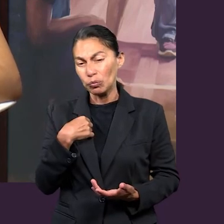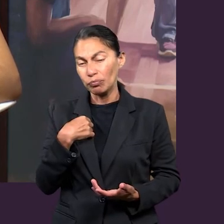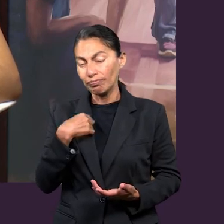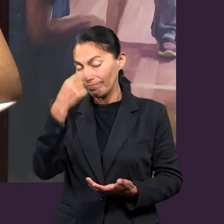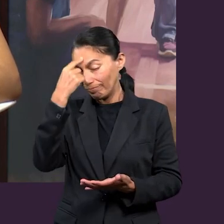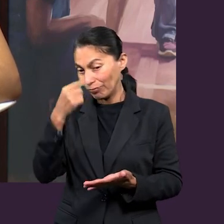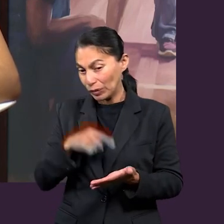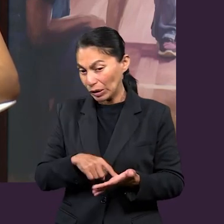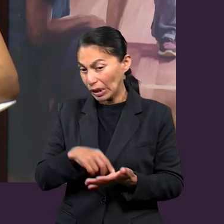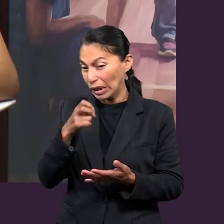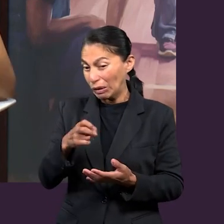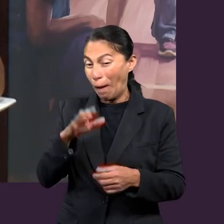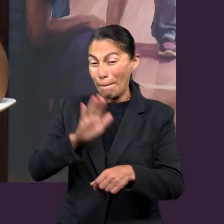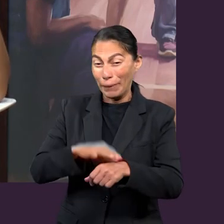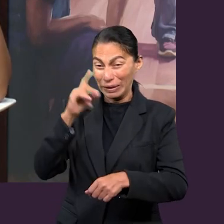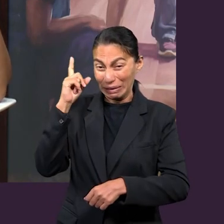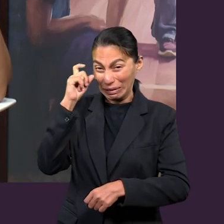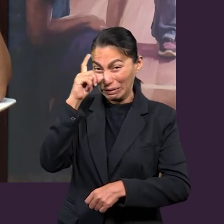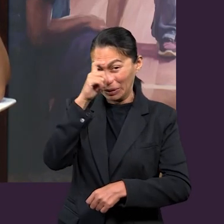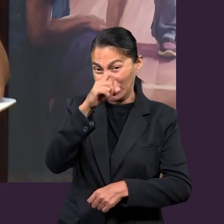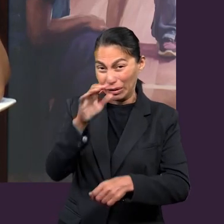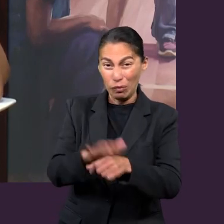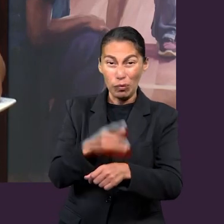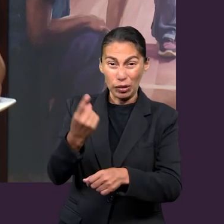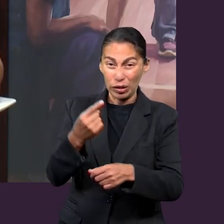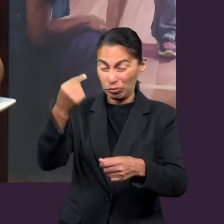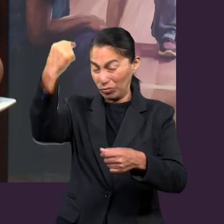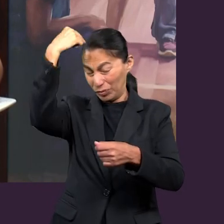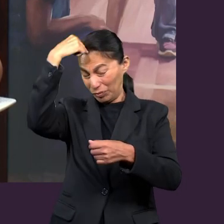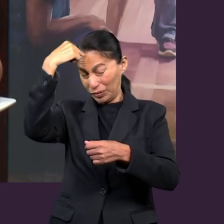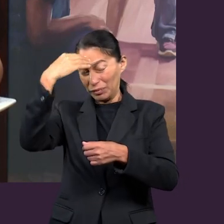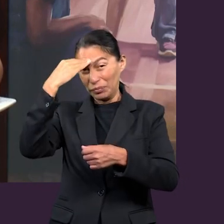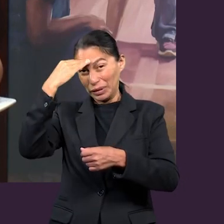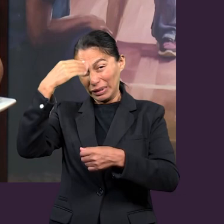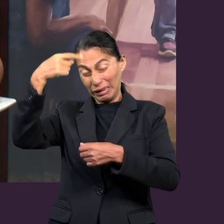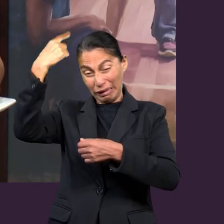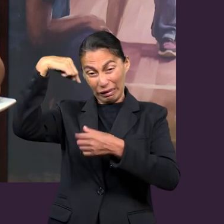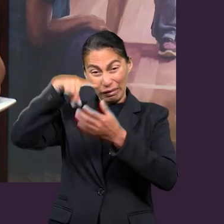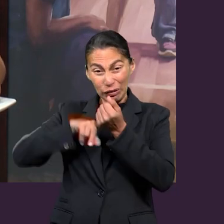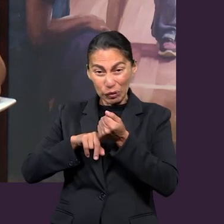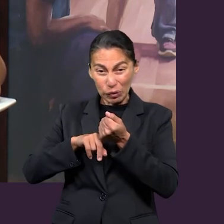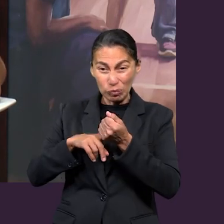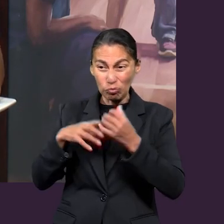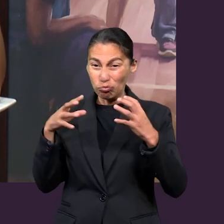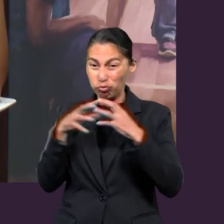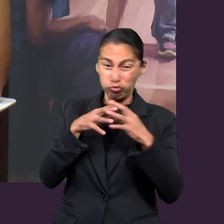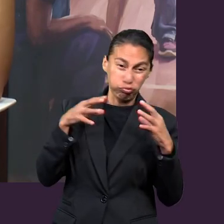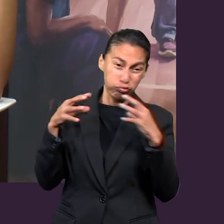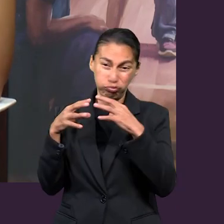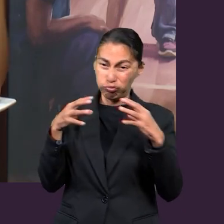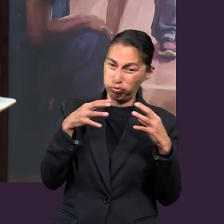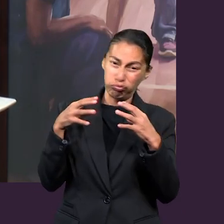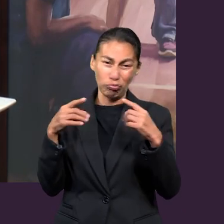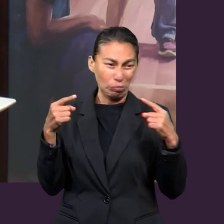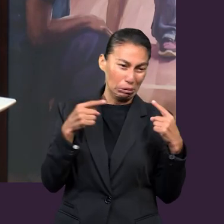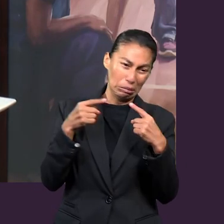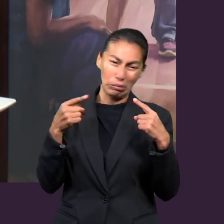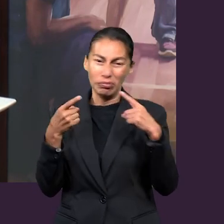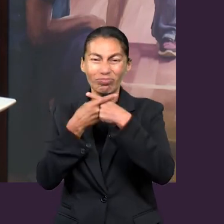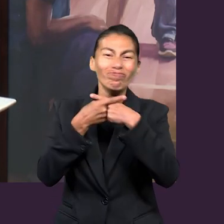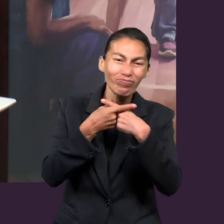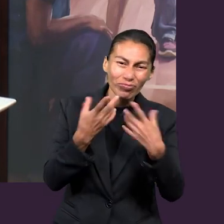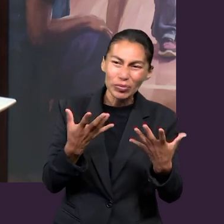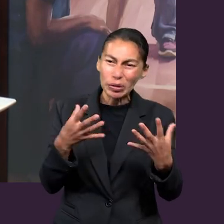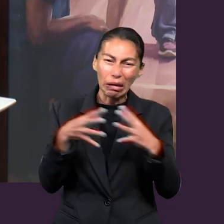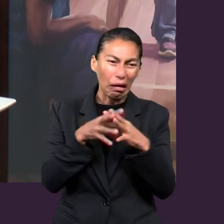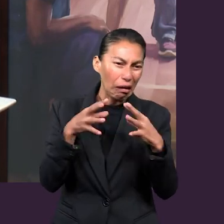física porque muchas veces viven esas guerras en nuestras mentes. El hecho de estar en una situación en la que probablemente nos